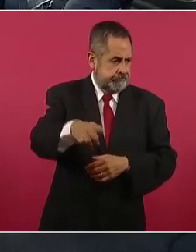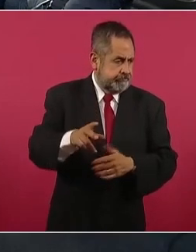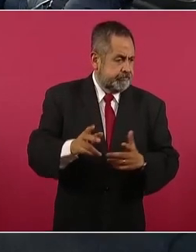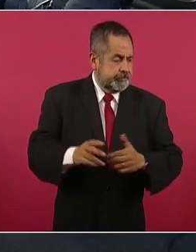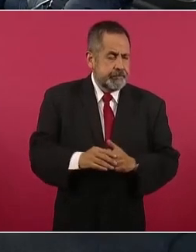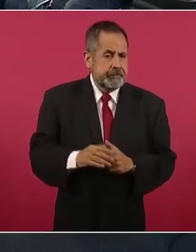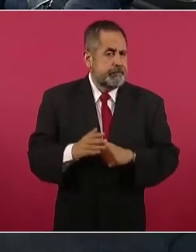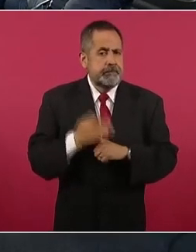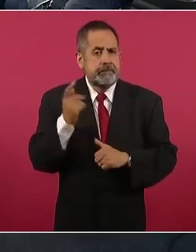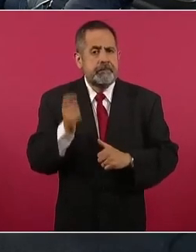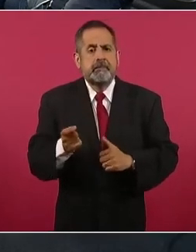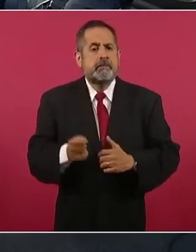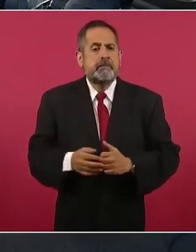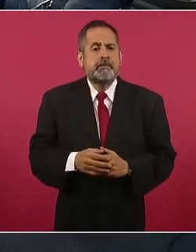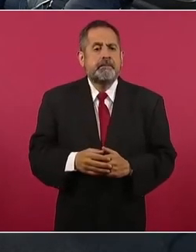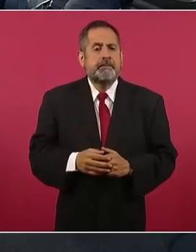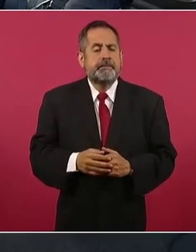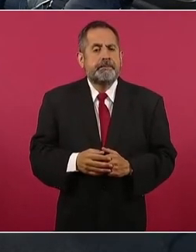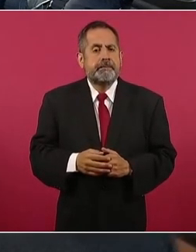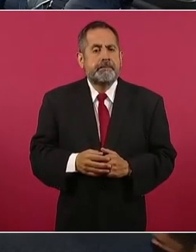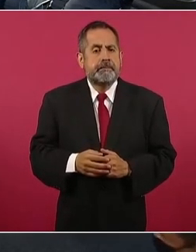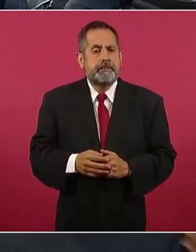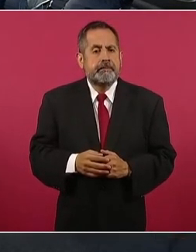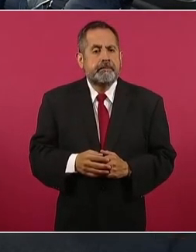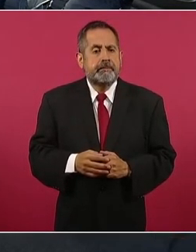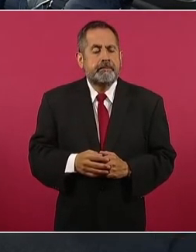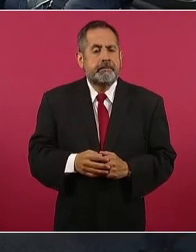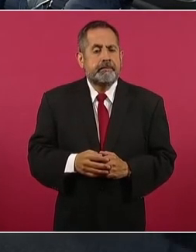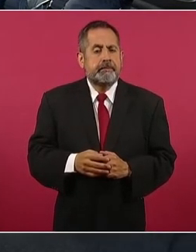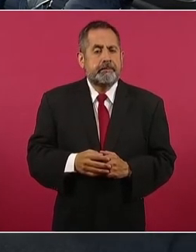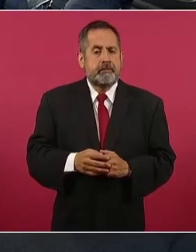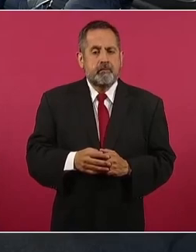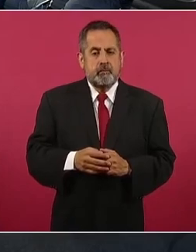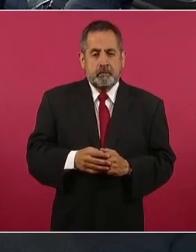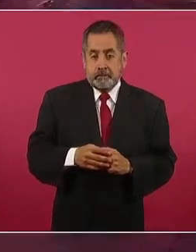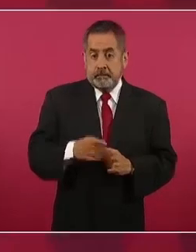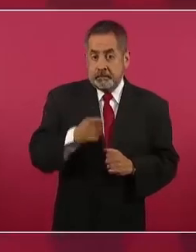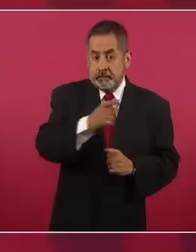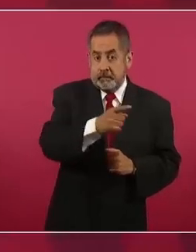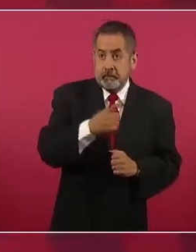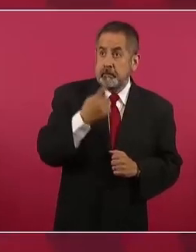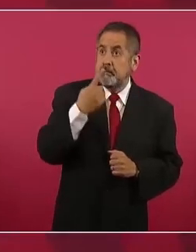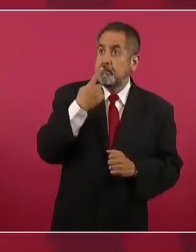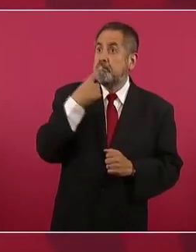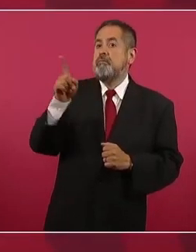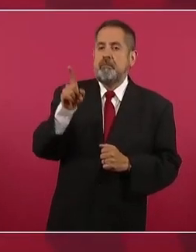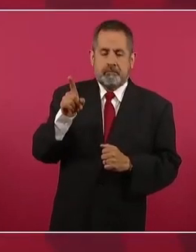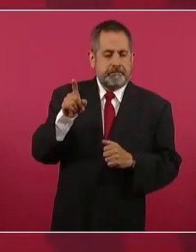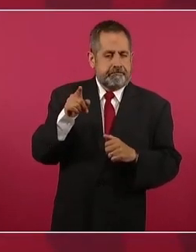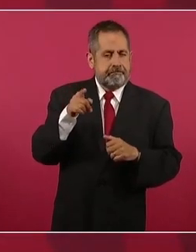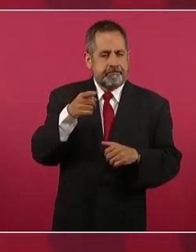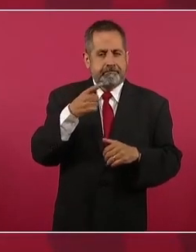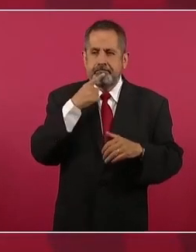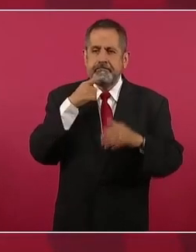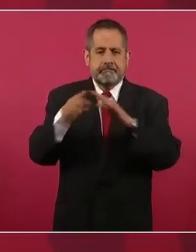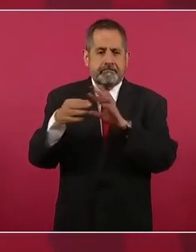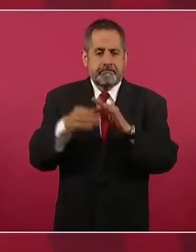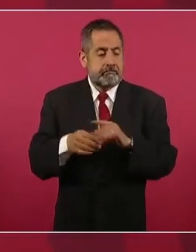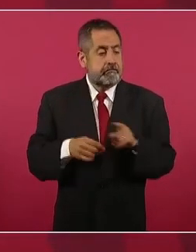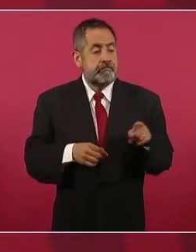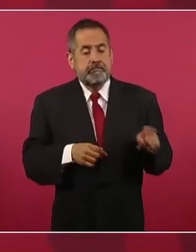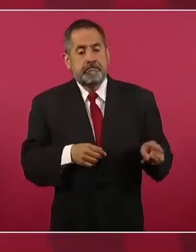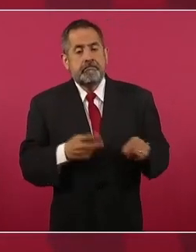por una de esas denuncias ya él